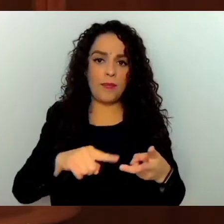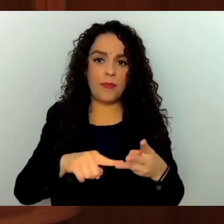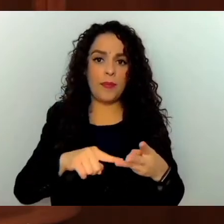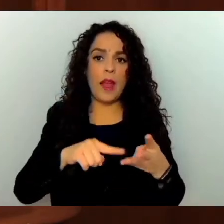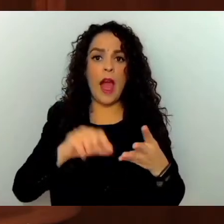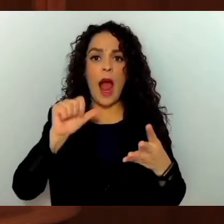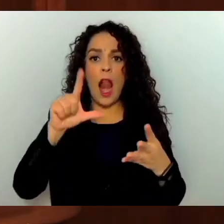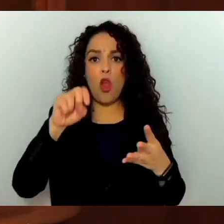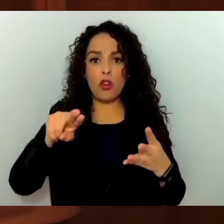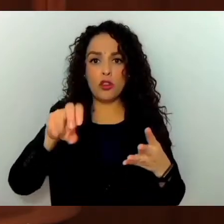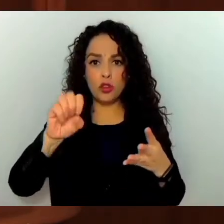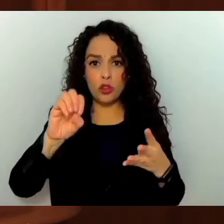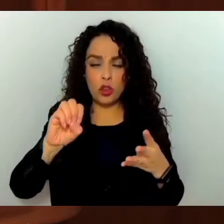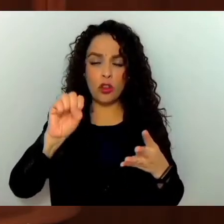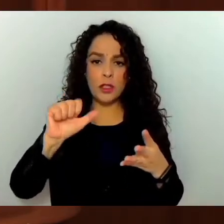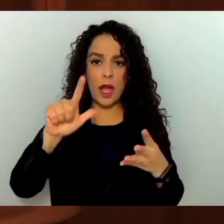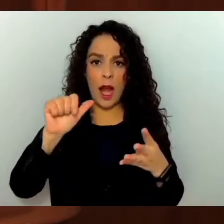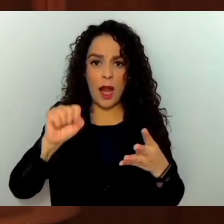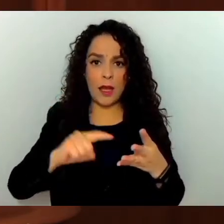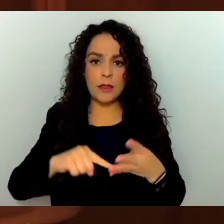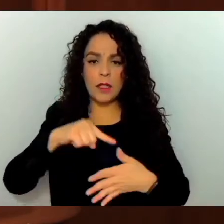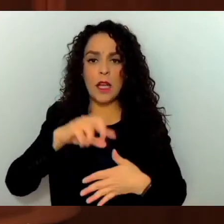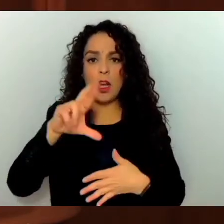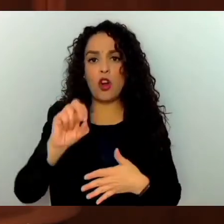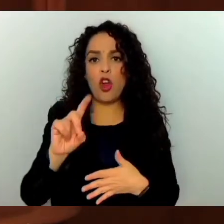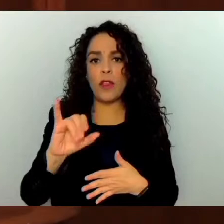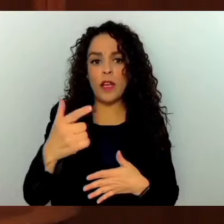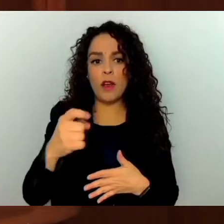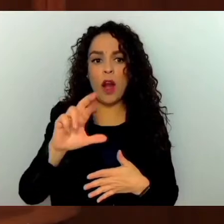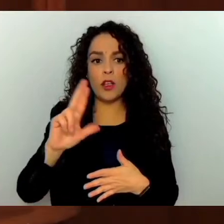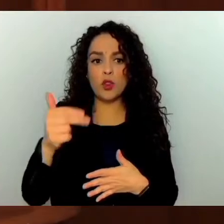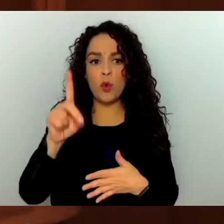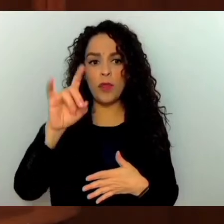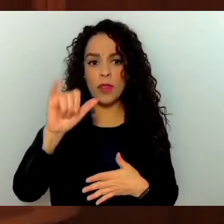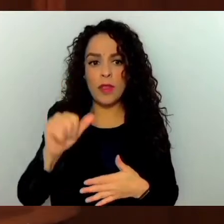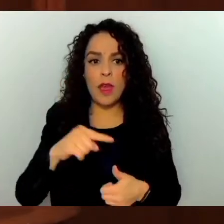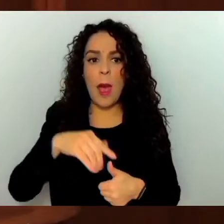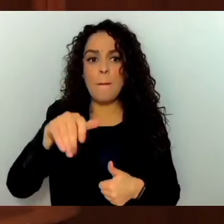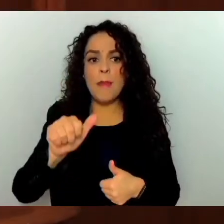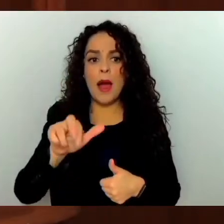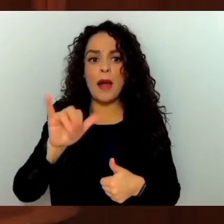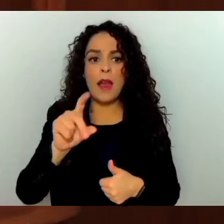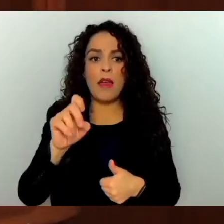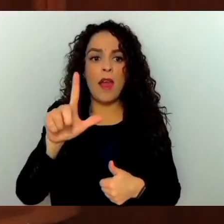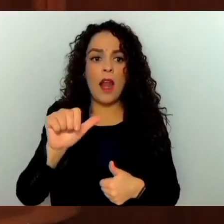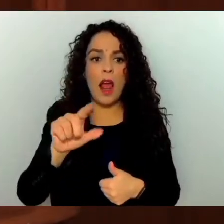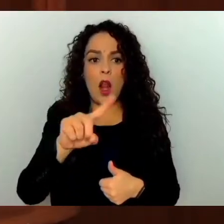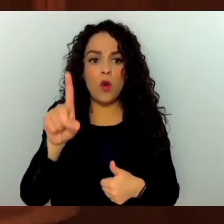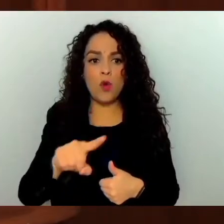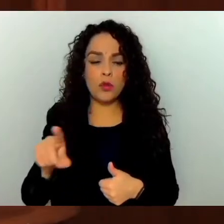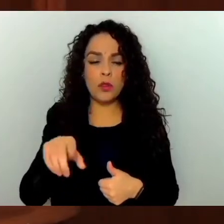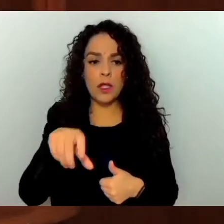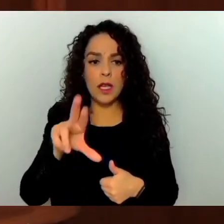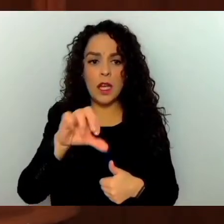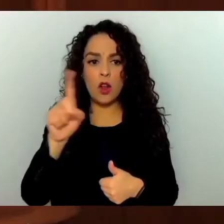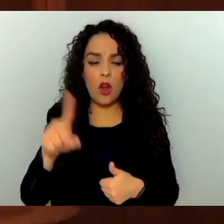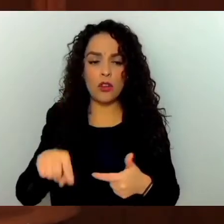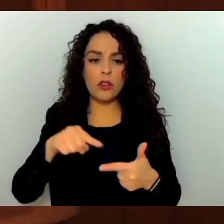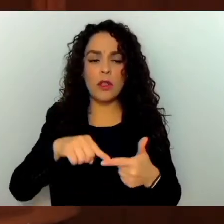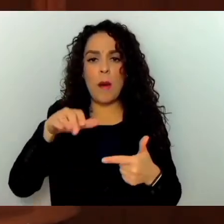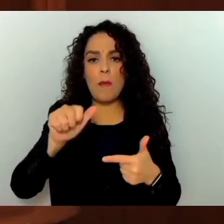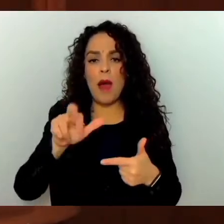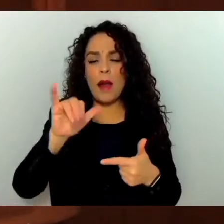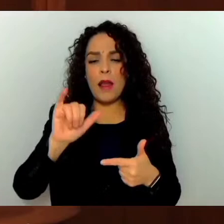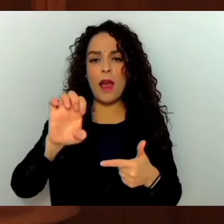Salas, Rodrigo Archundia Barrientos, María de la Luz Quirós Carvajal, María Ester Nolasco